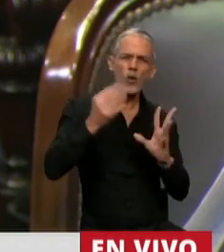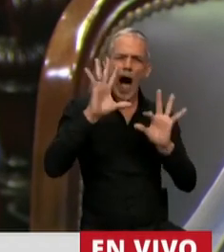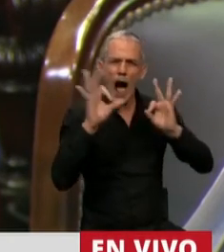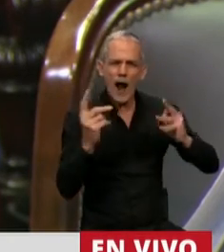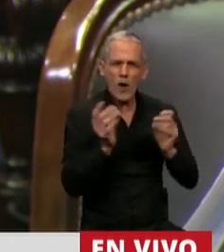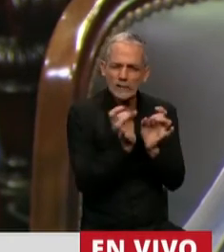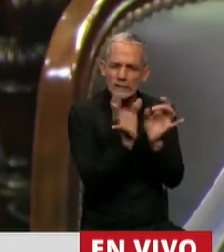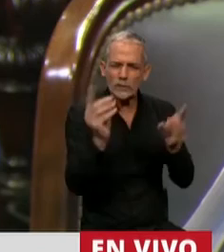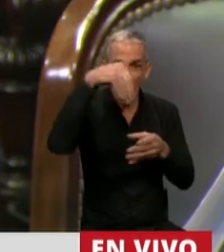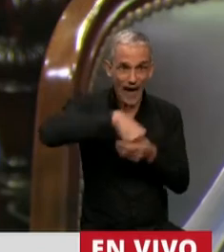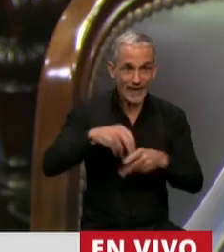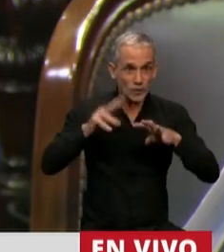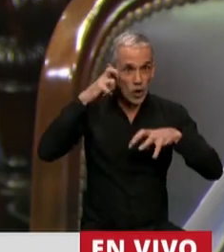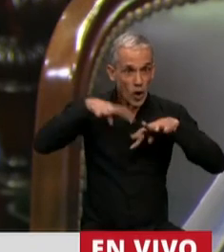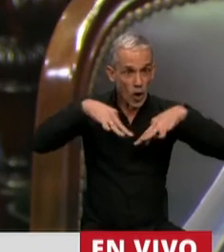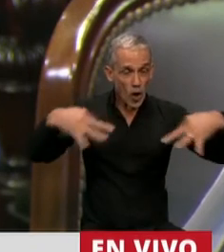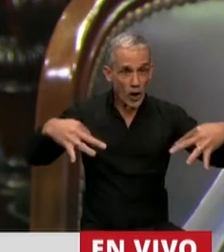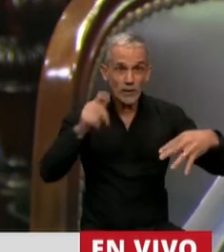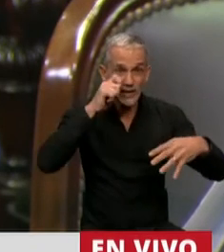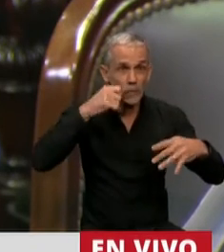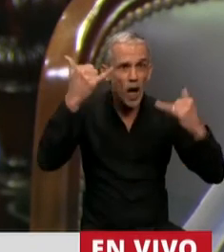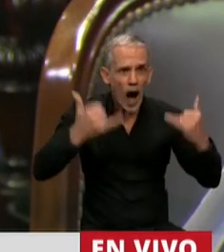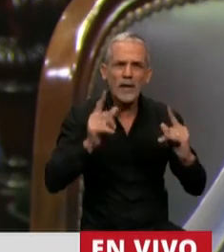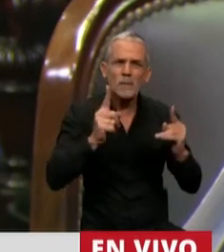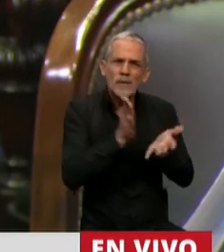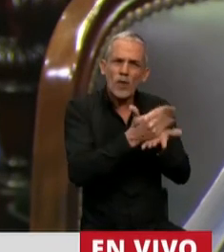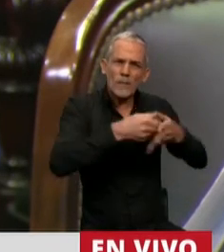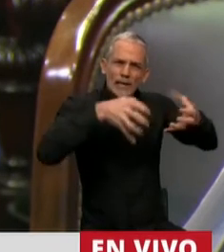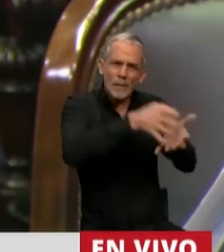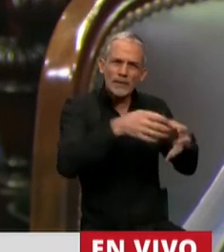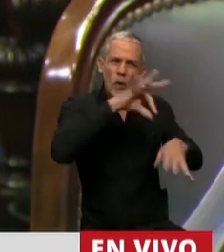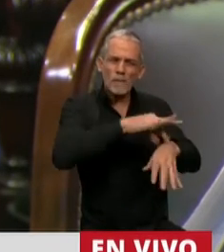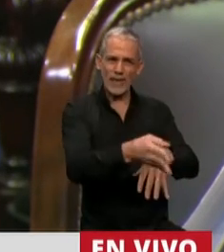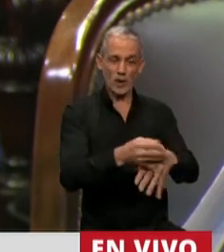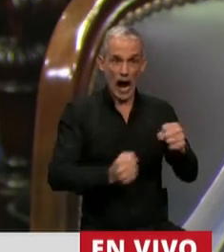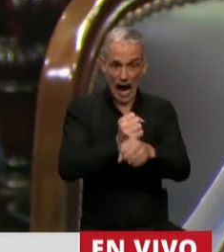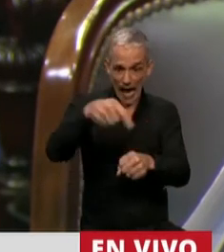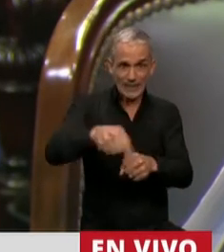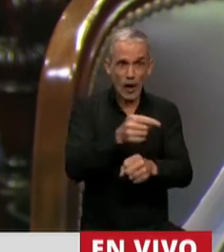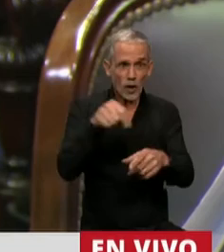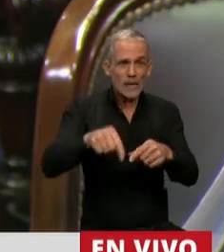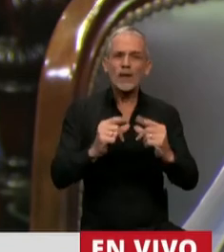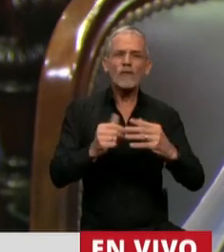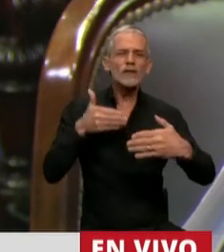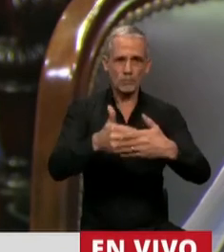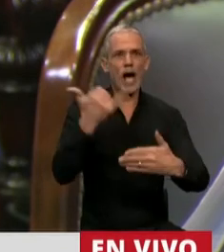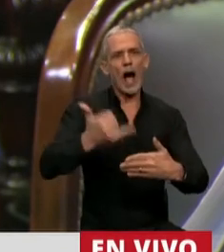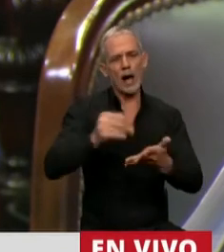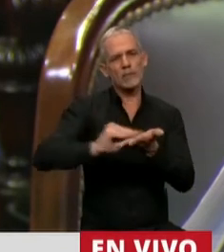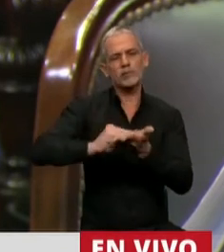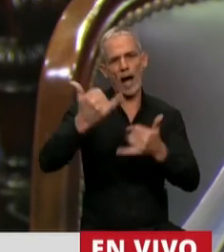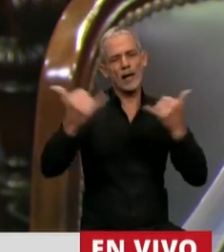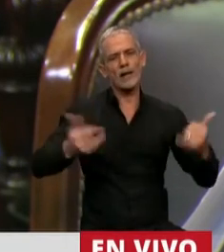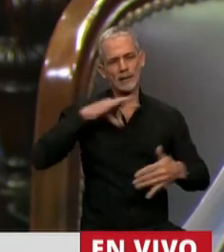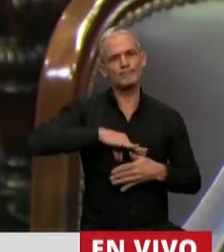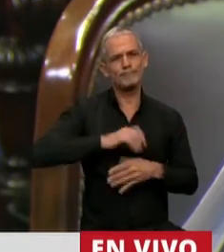contagio adentro de esta Cámara. A la fecha todavía y desgraciadamente hay varios legisladores que